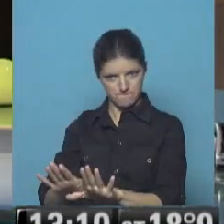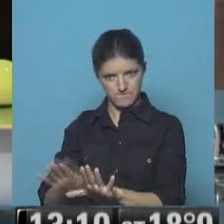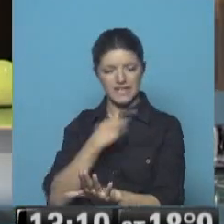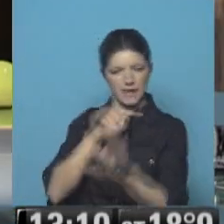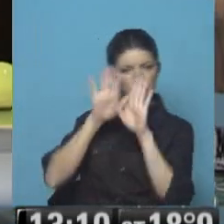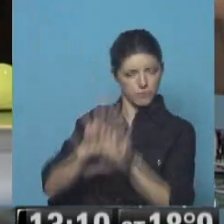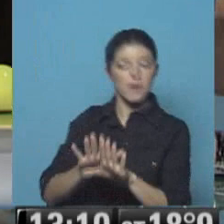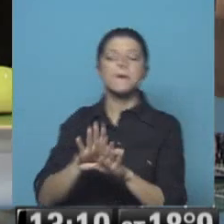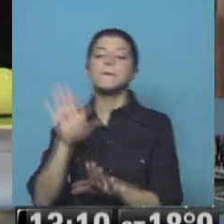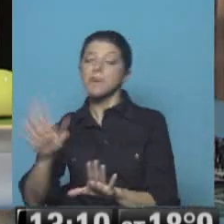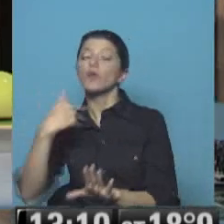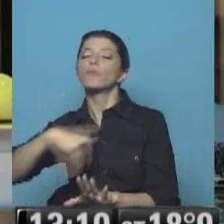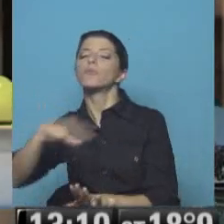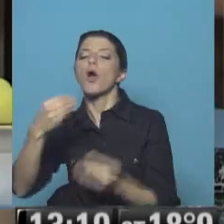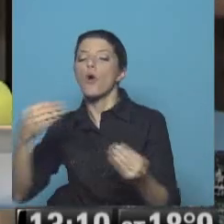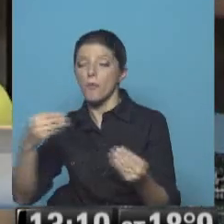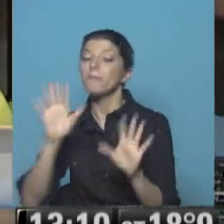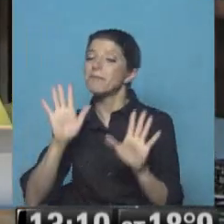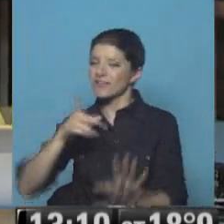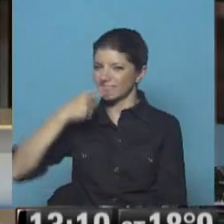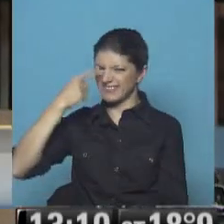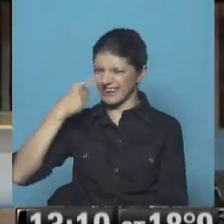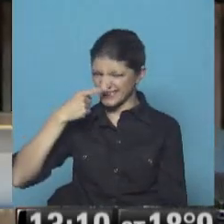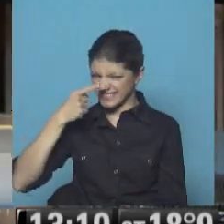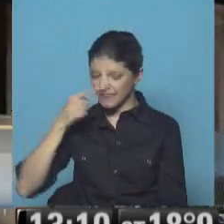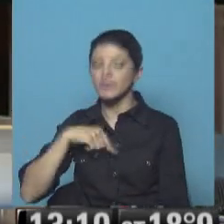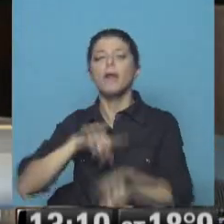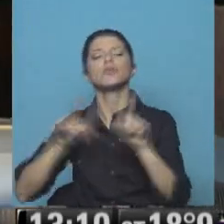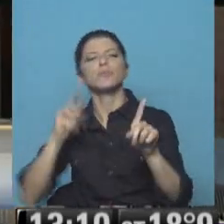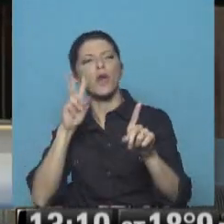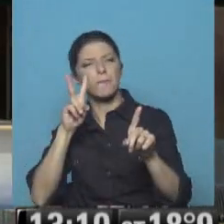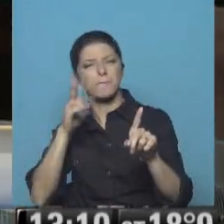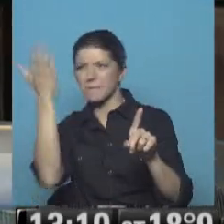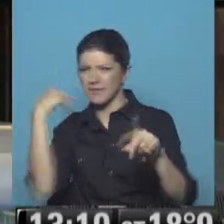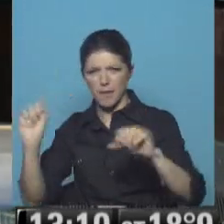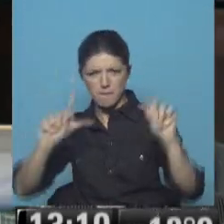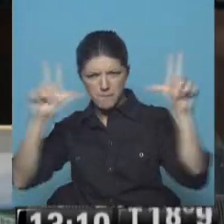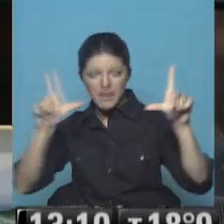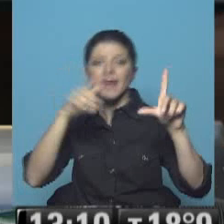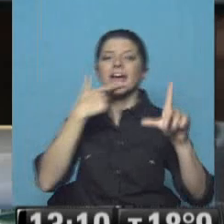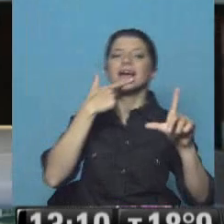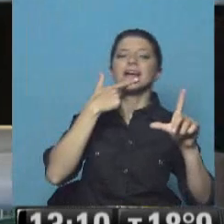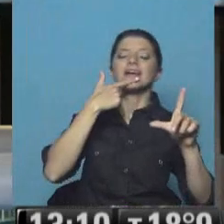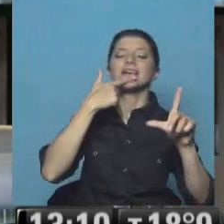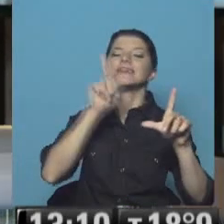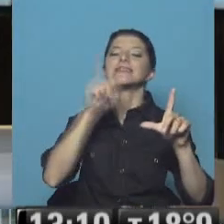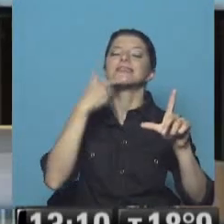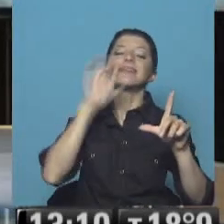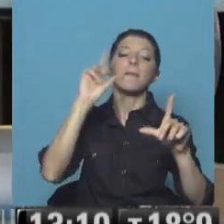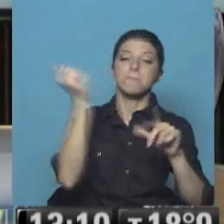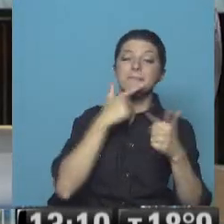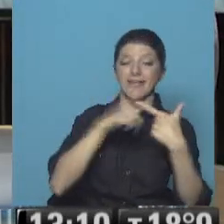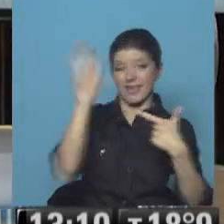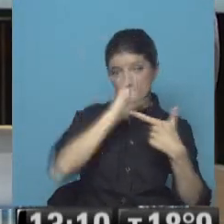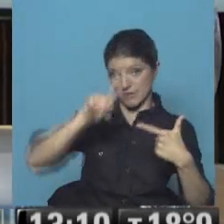interesante el proceso que se da en paralelo a esas imágenes que veían recién Alexis Tsipras en Grecia que mañana enfrenta un nuevo